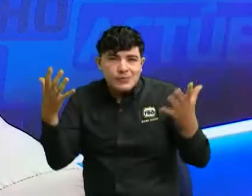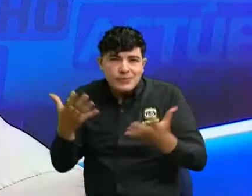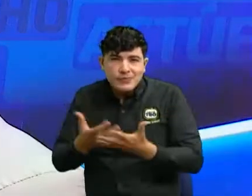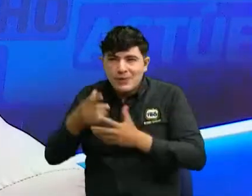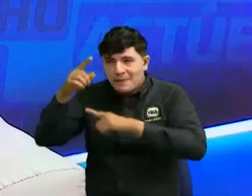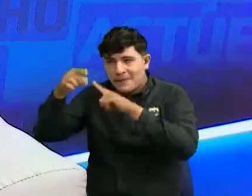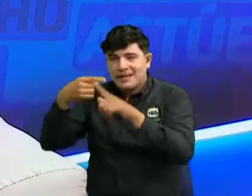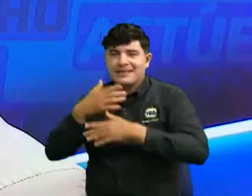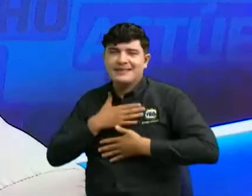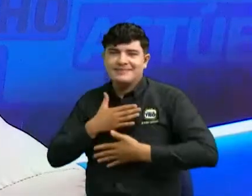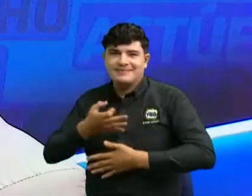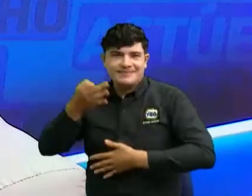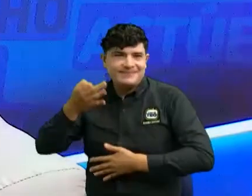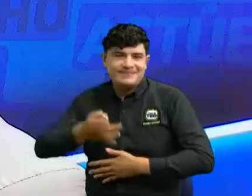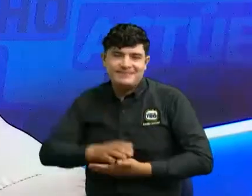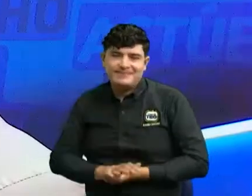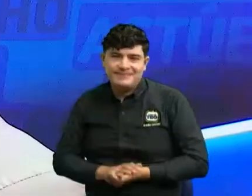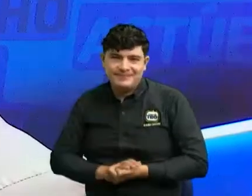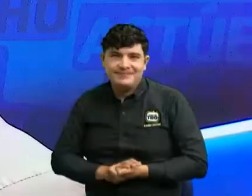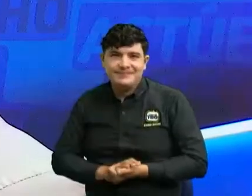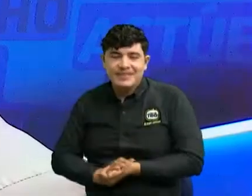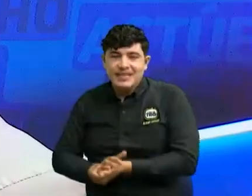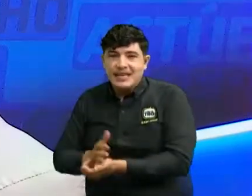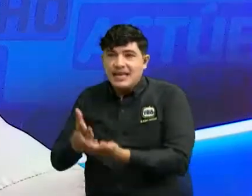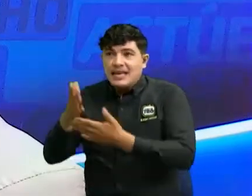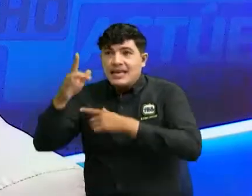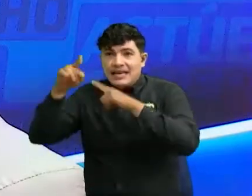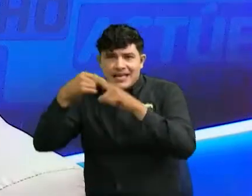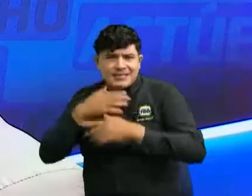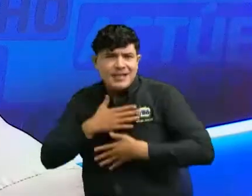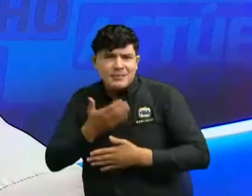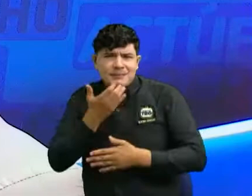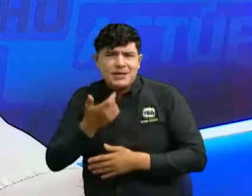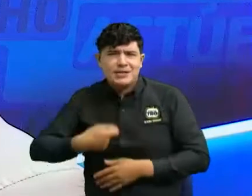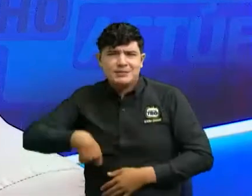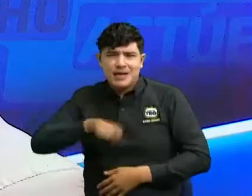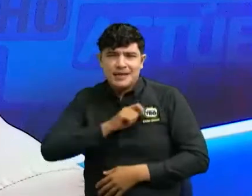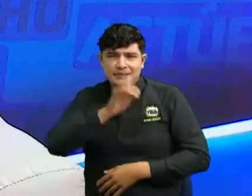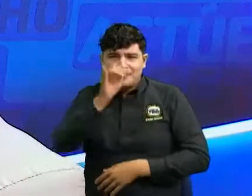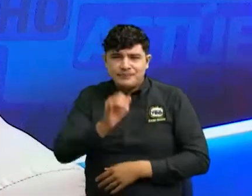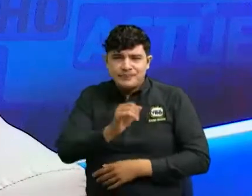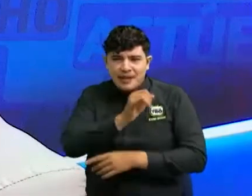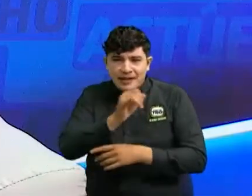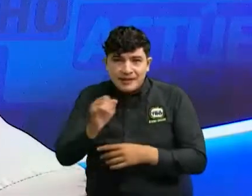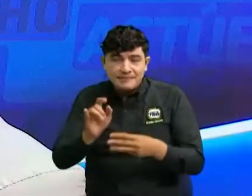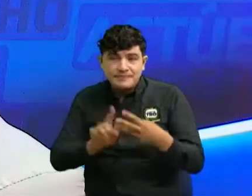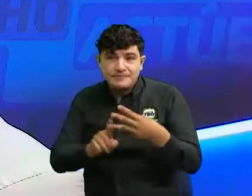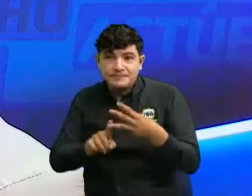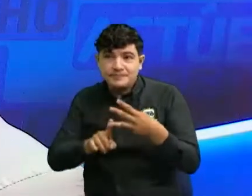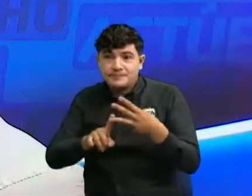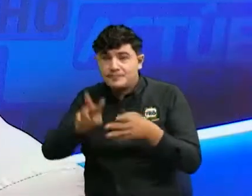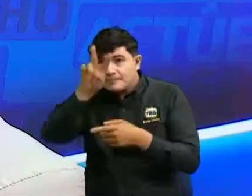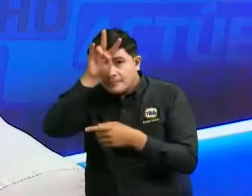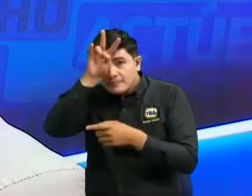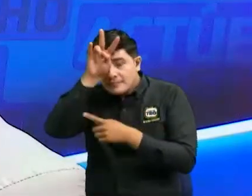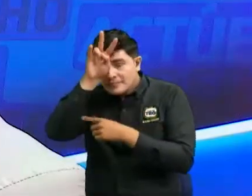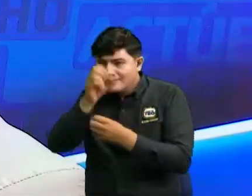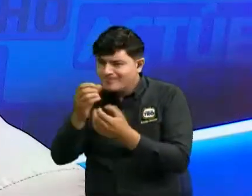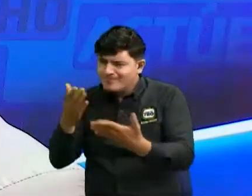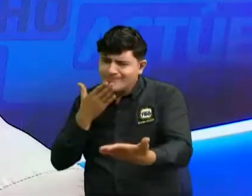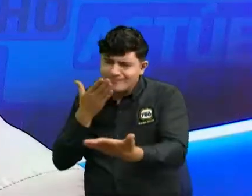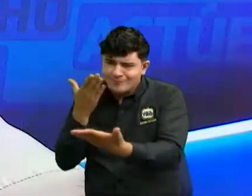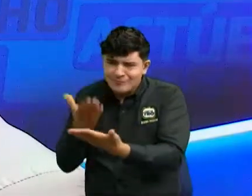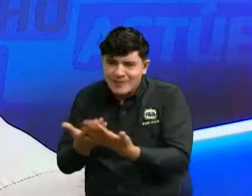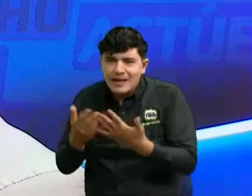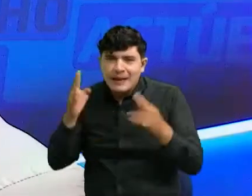su cordial saludo, que nos envían saludos desde España, Italia, también desde Perú. Muchísimas gracias